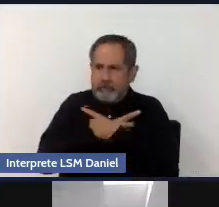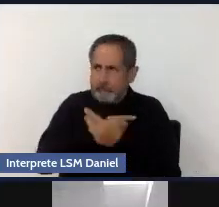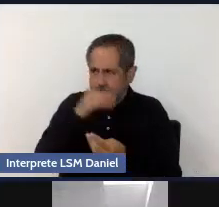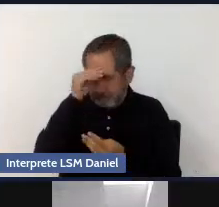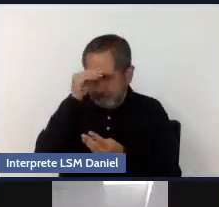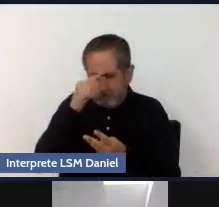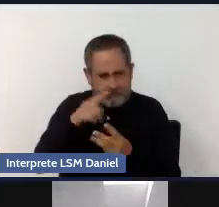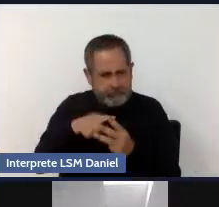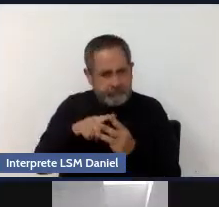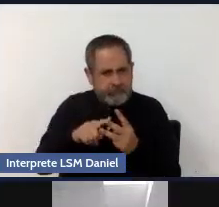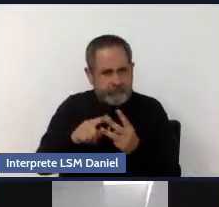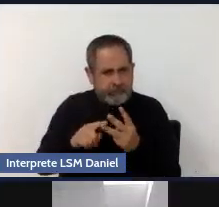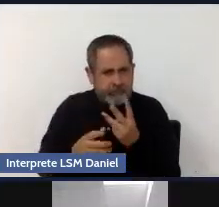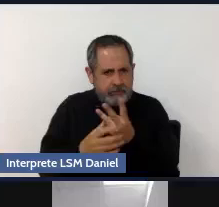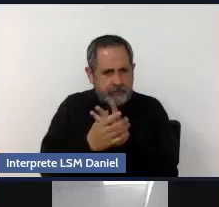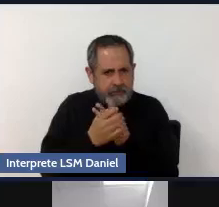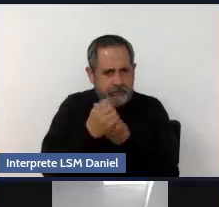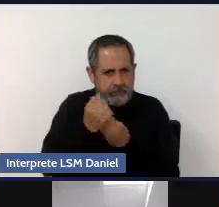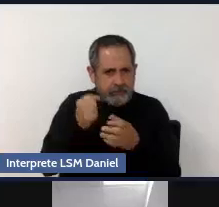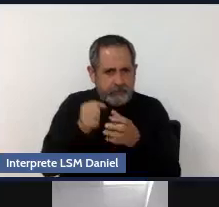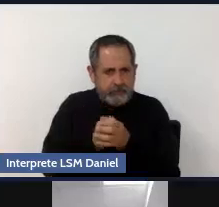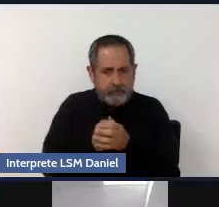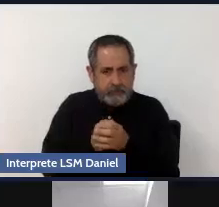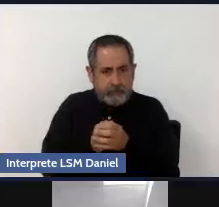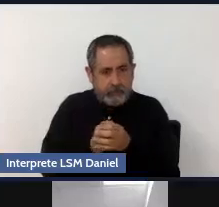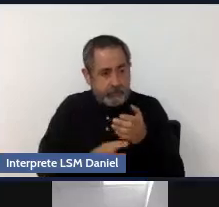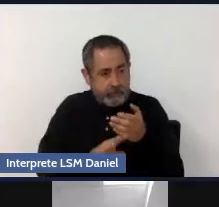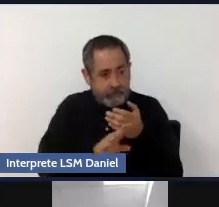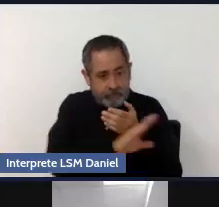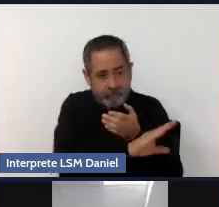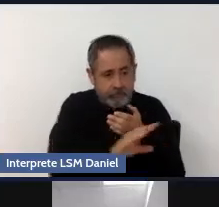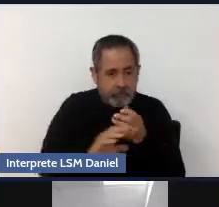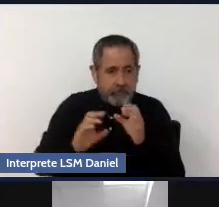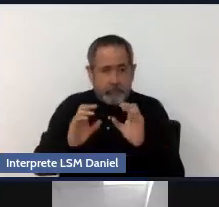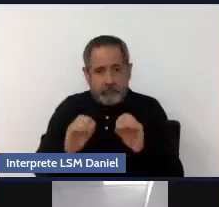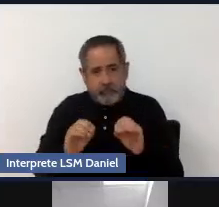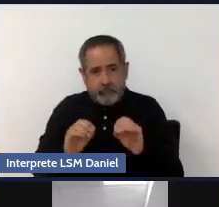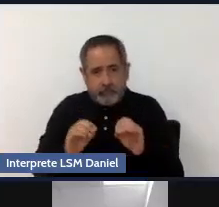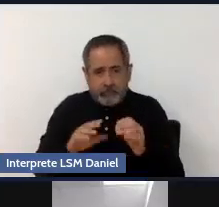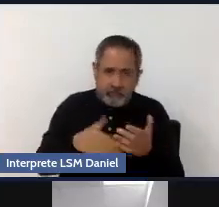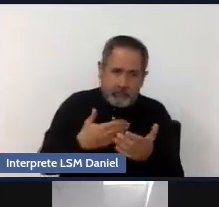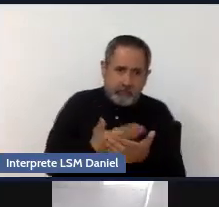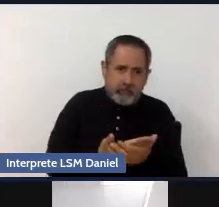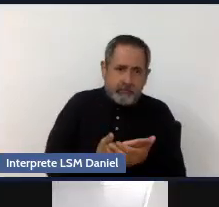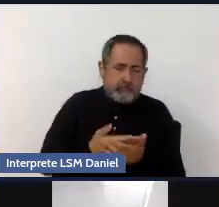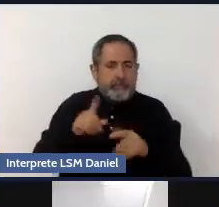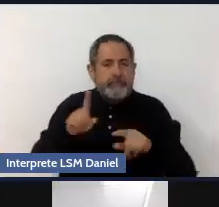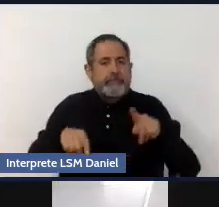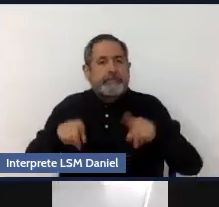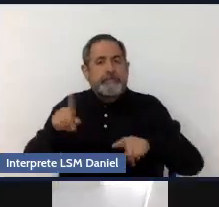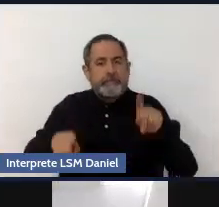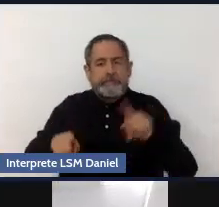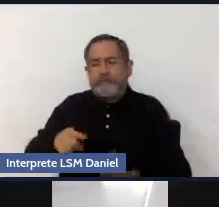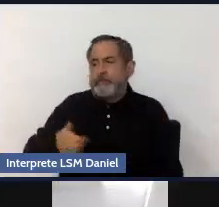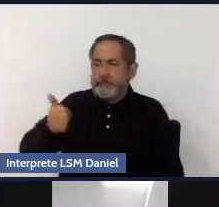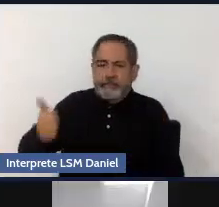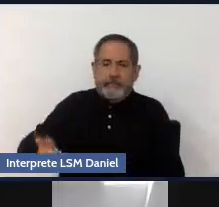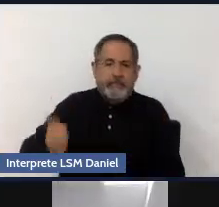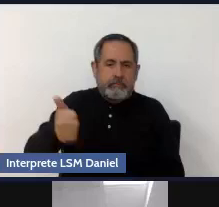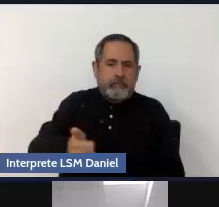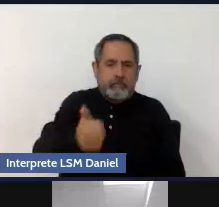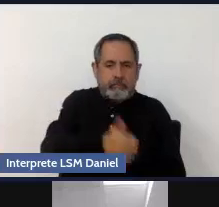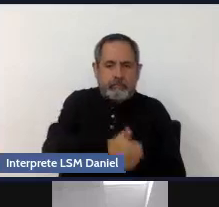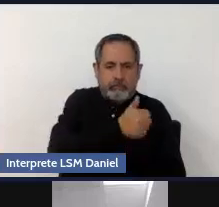todo eso en conjunto va formando, pues, en una medida nuestra forma de ser, nuestra